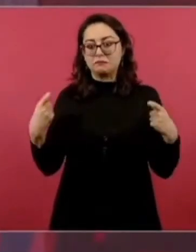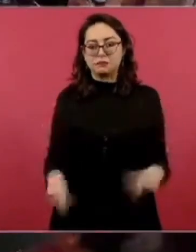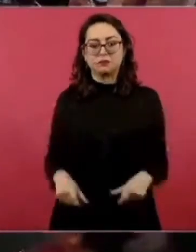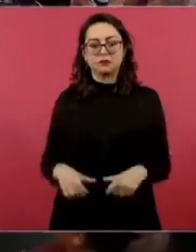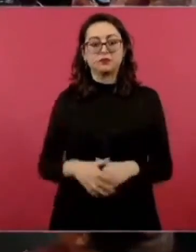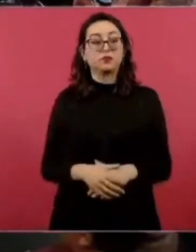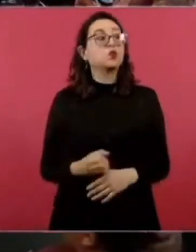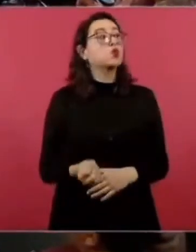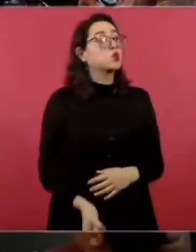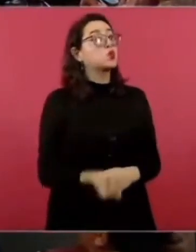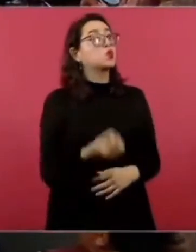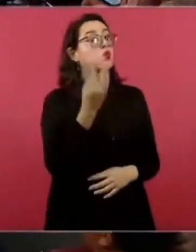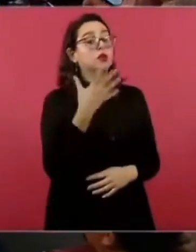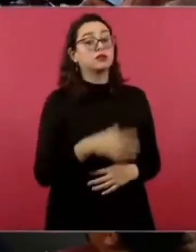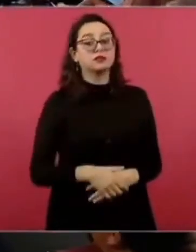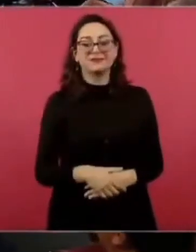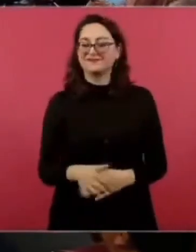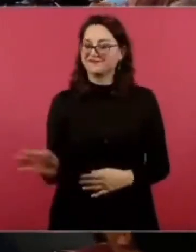presidente? No,